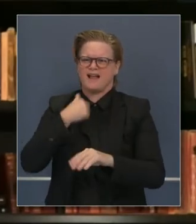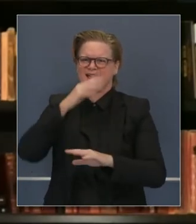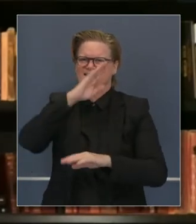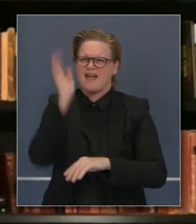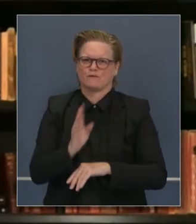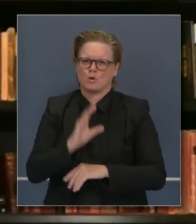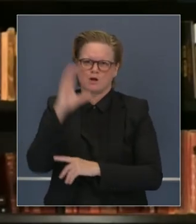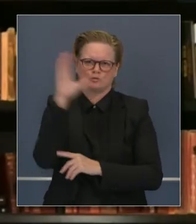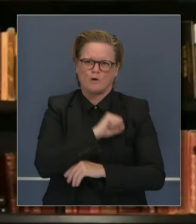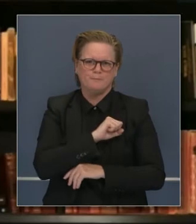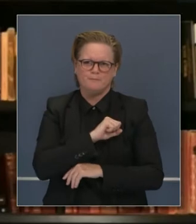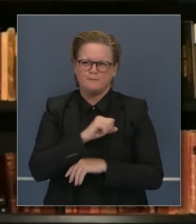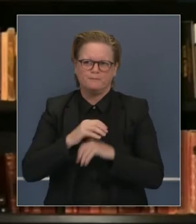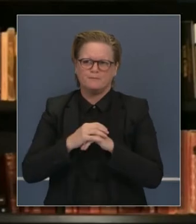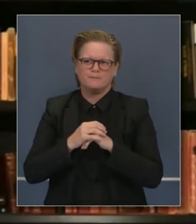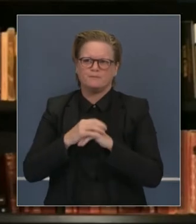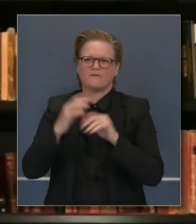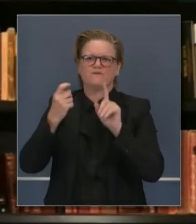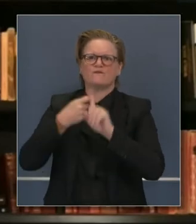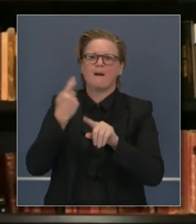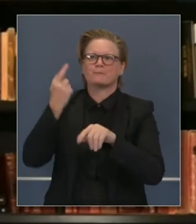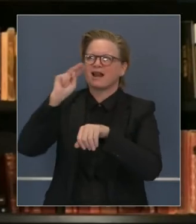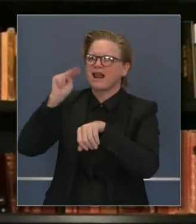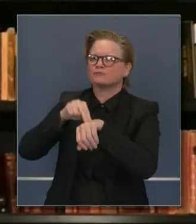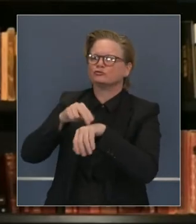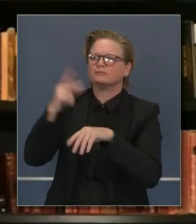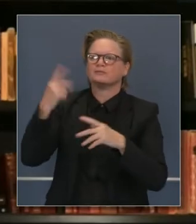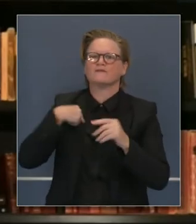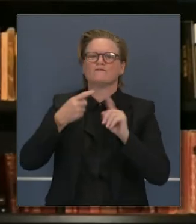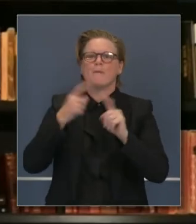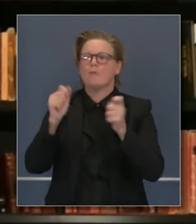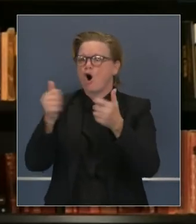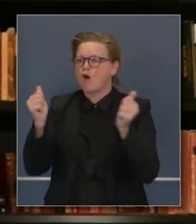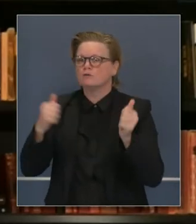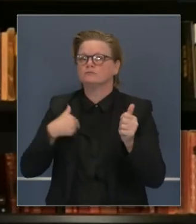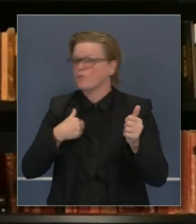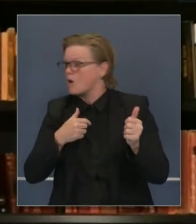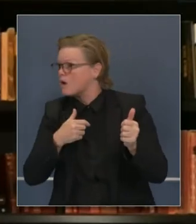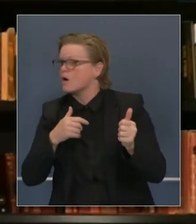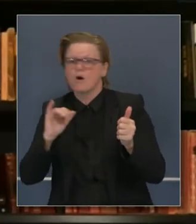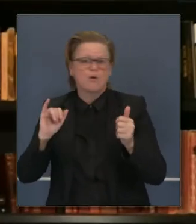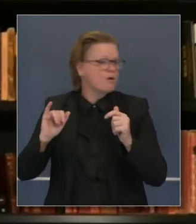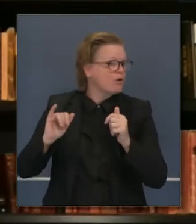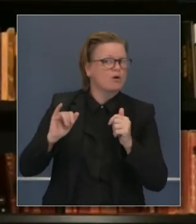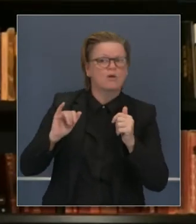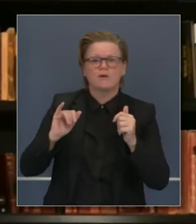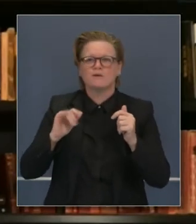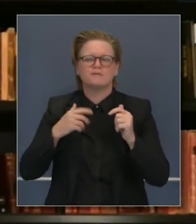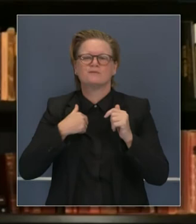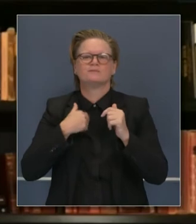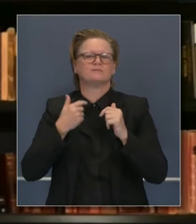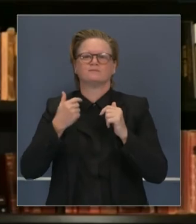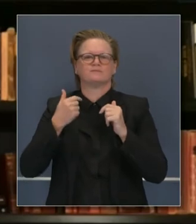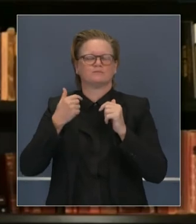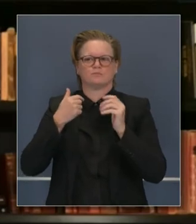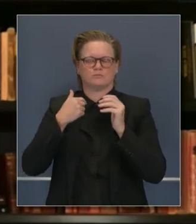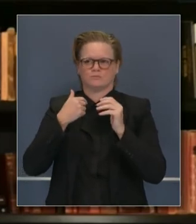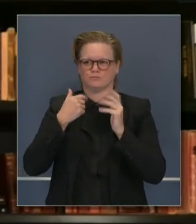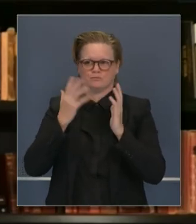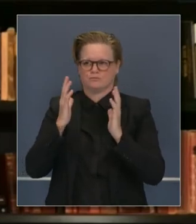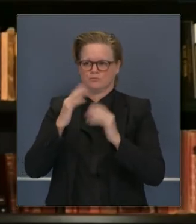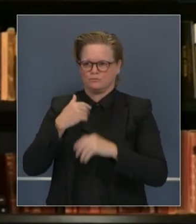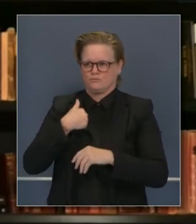de la que oímos nacionalmente o de otros estados. De hecho, sea algo que se va a